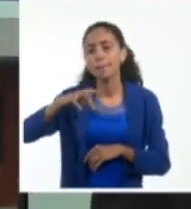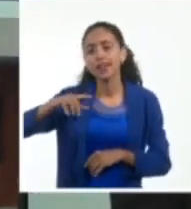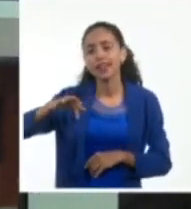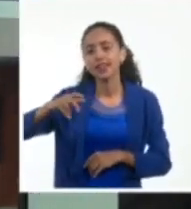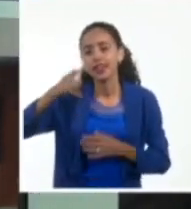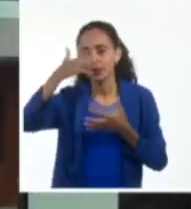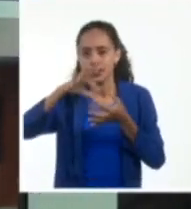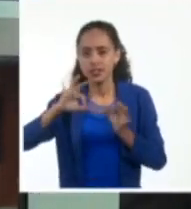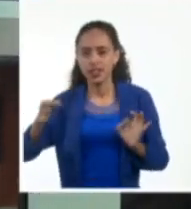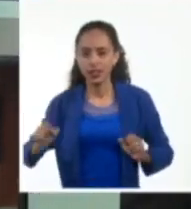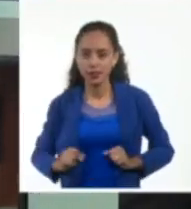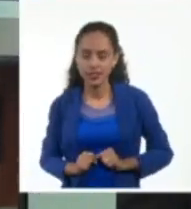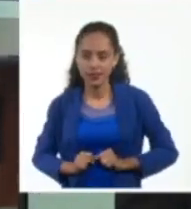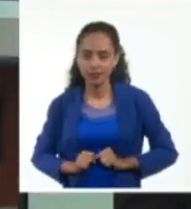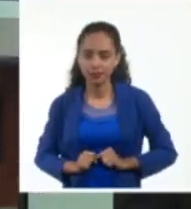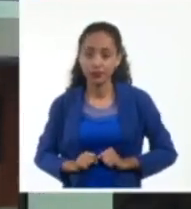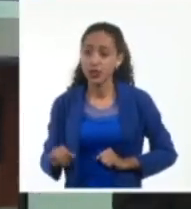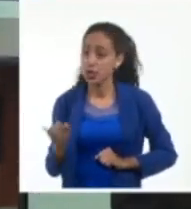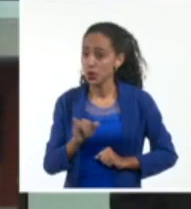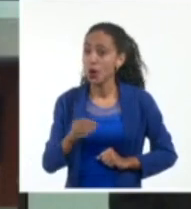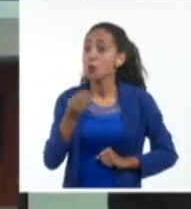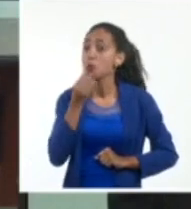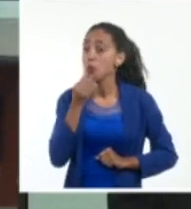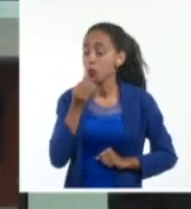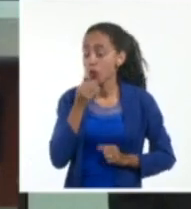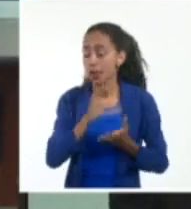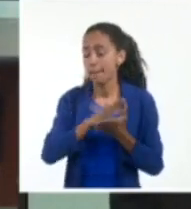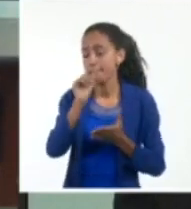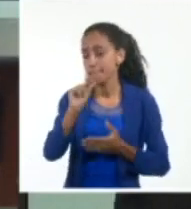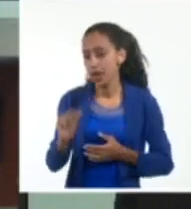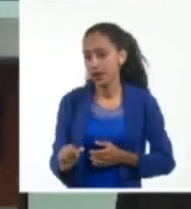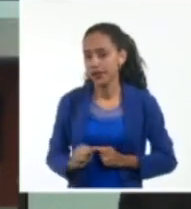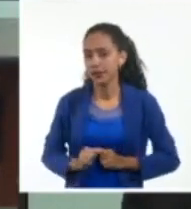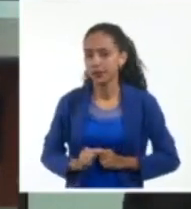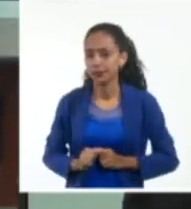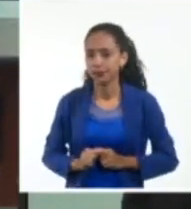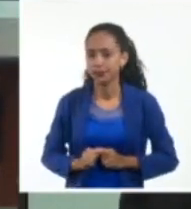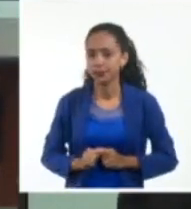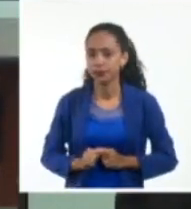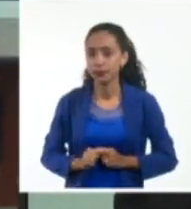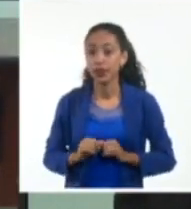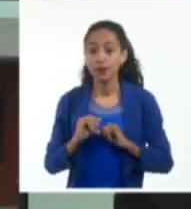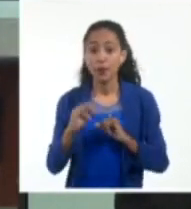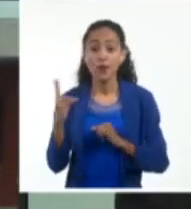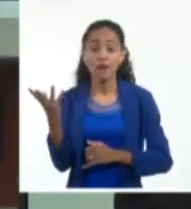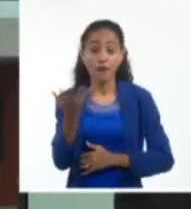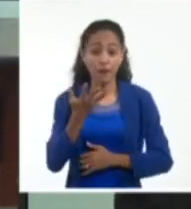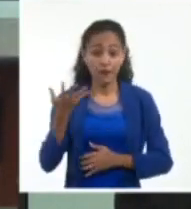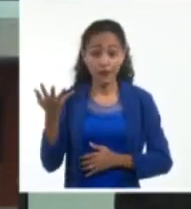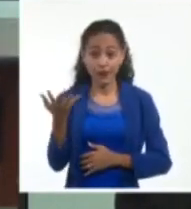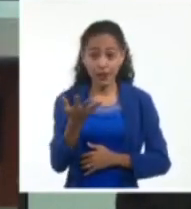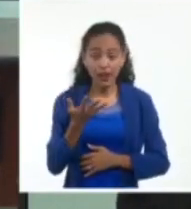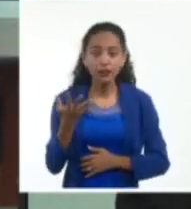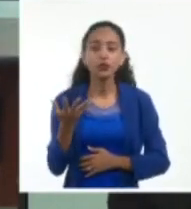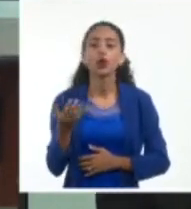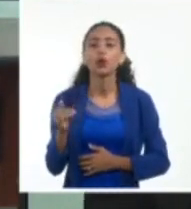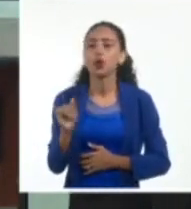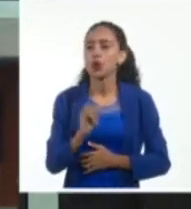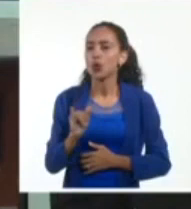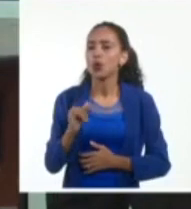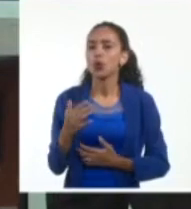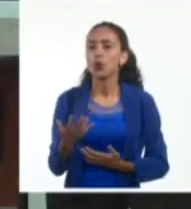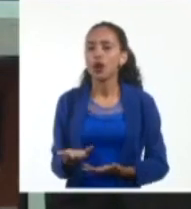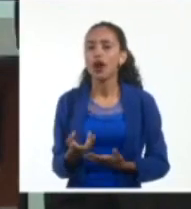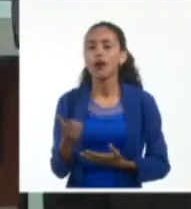Río, Artemisa, posiblemente también Mayabeque. En cuanto a los vientos, estaremos esperando vientos